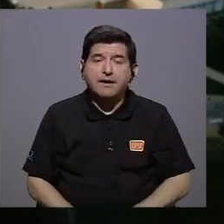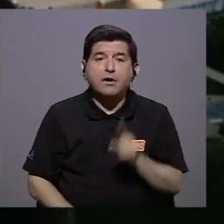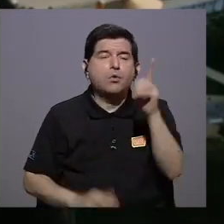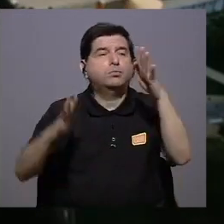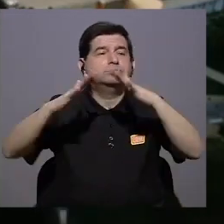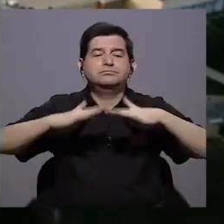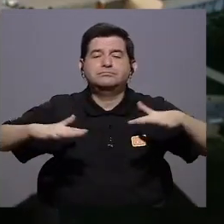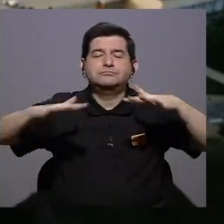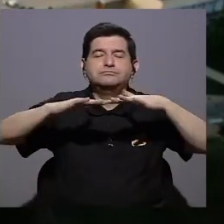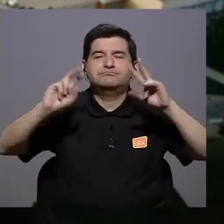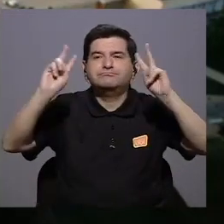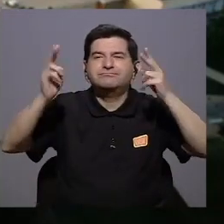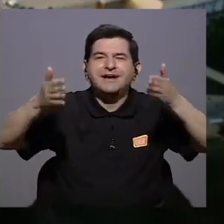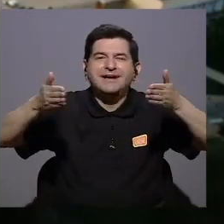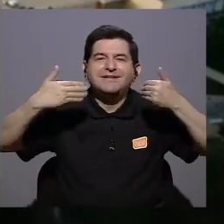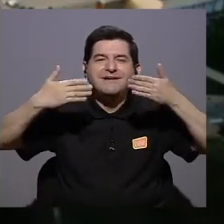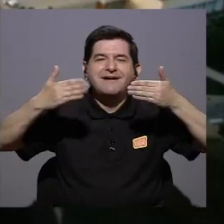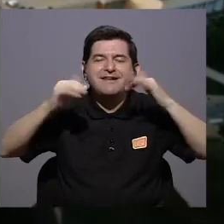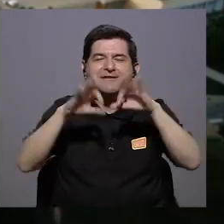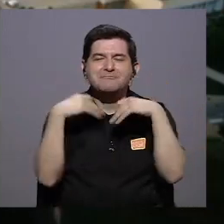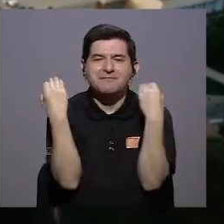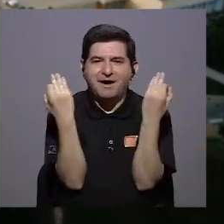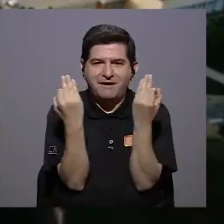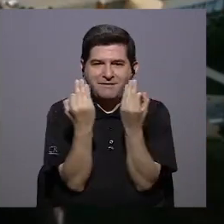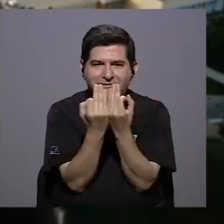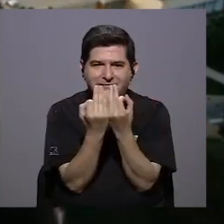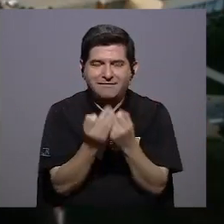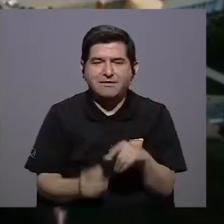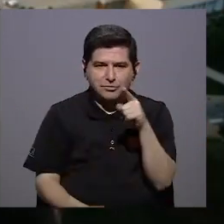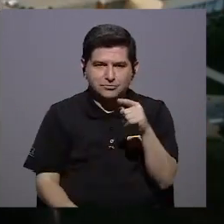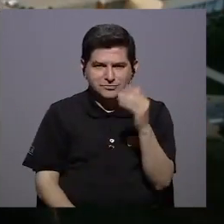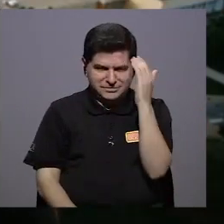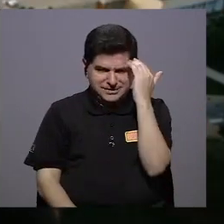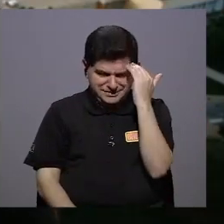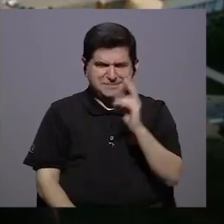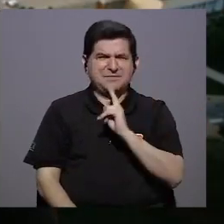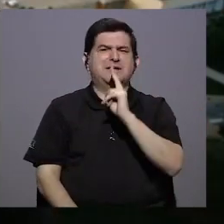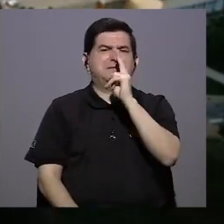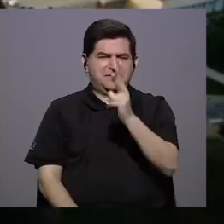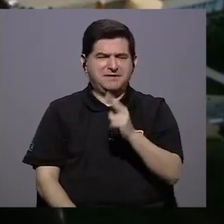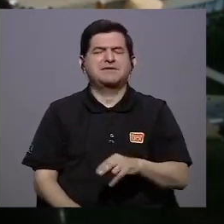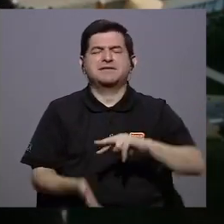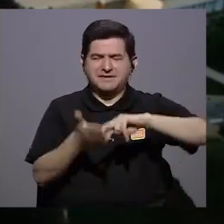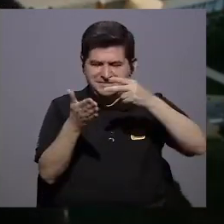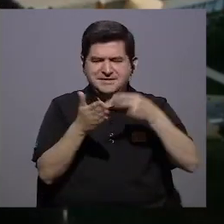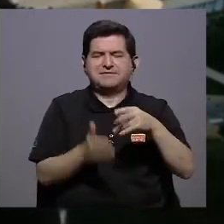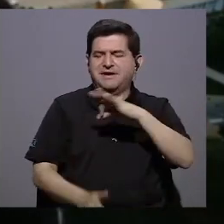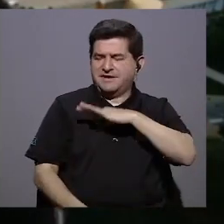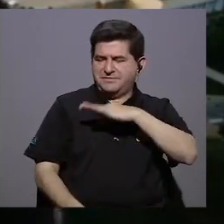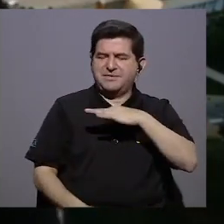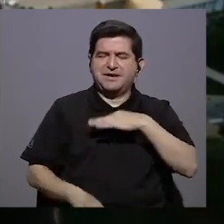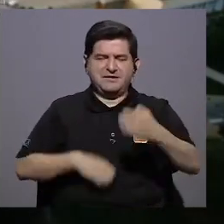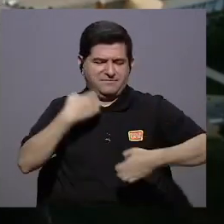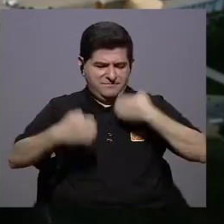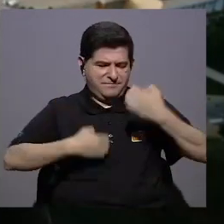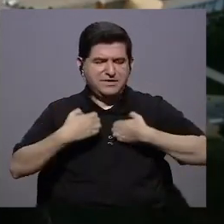crear un clima familiar que no te quepa duda va a redundar en el bienestar emocional y psicológico de